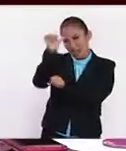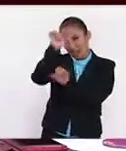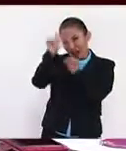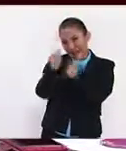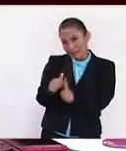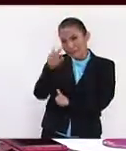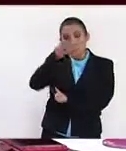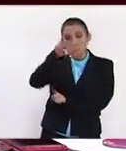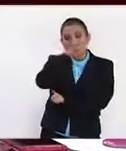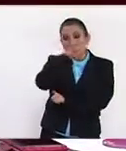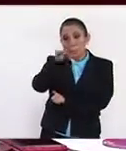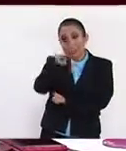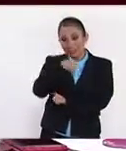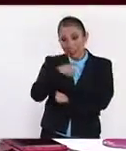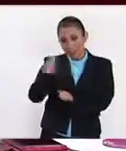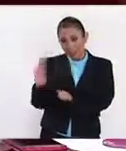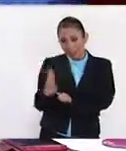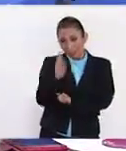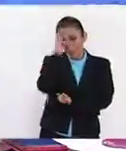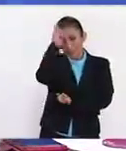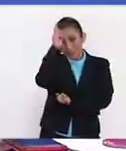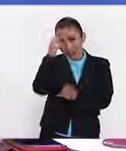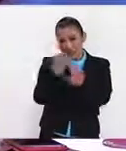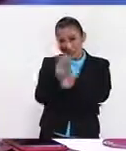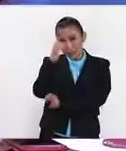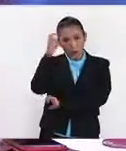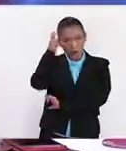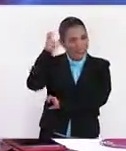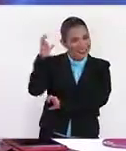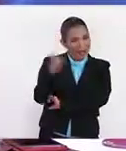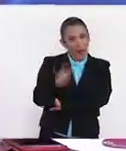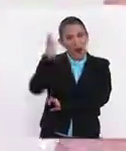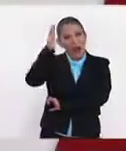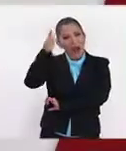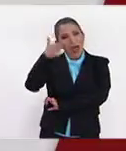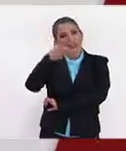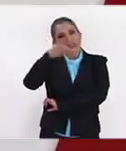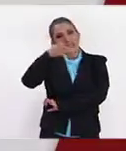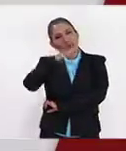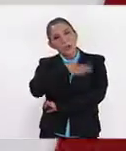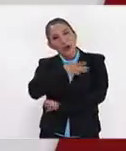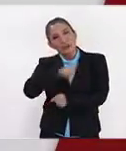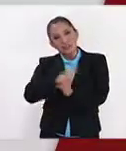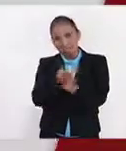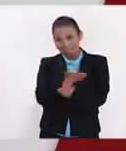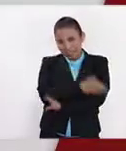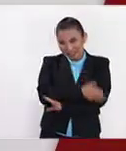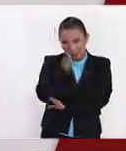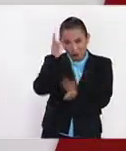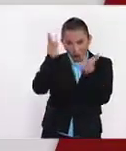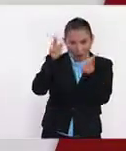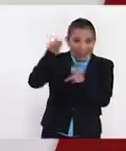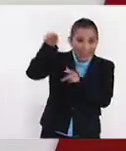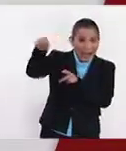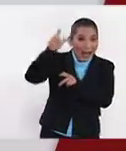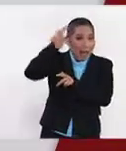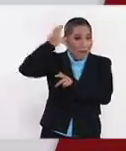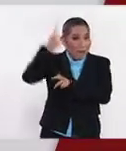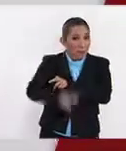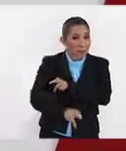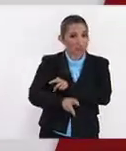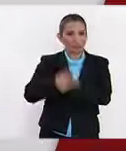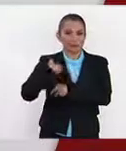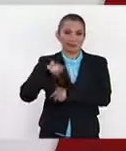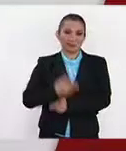de la Universidad Autónoma del Estado de Hidalgo. Hola, Gisela, muy buenos días. Antes que nada, un saludo hasta Pachuca, Hidalgo.